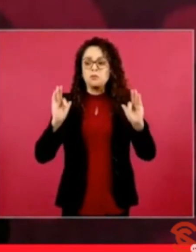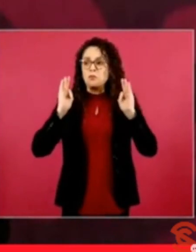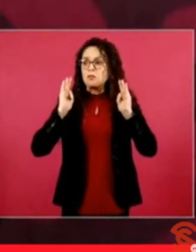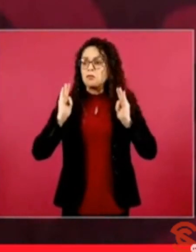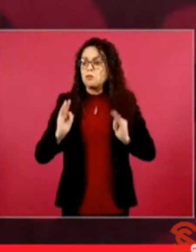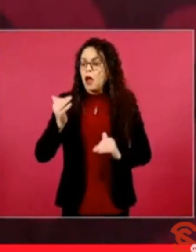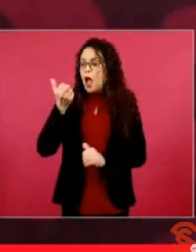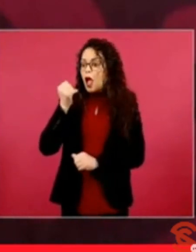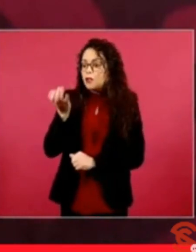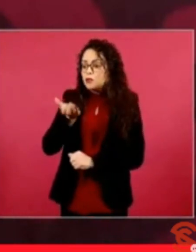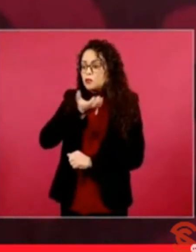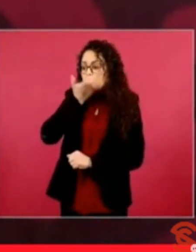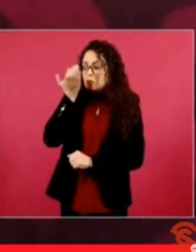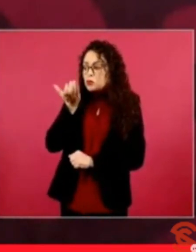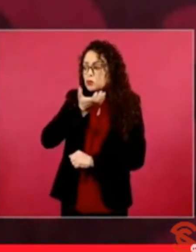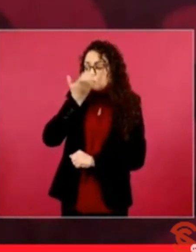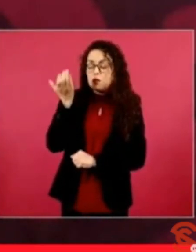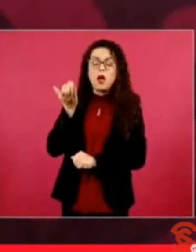Ahora no.